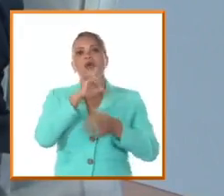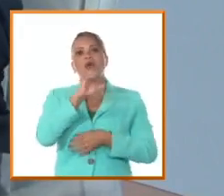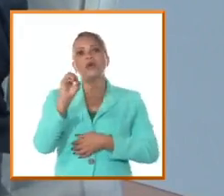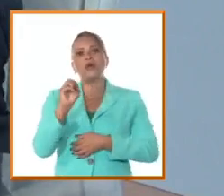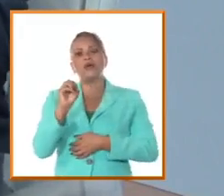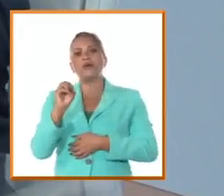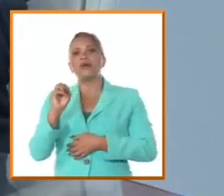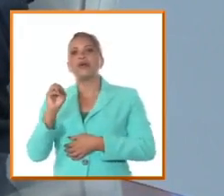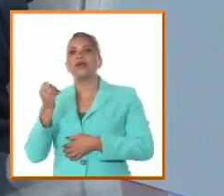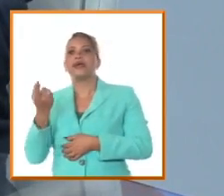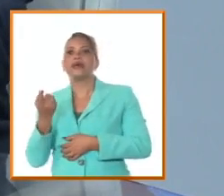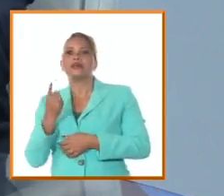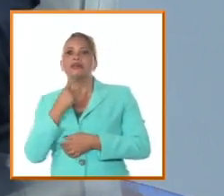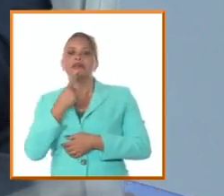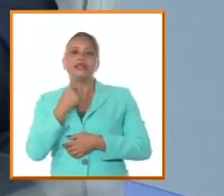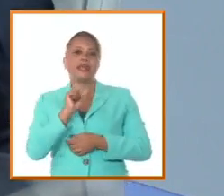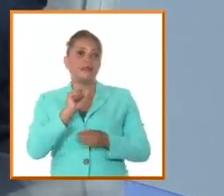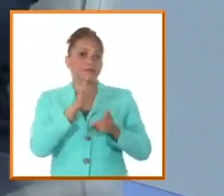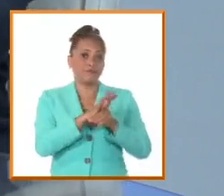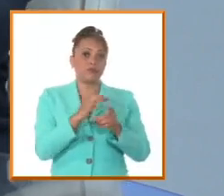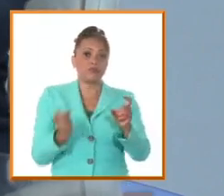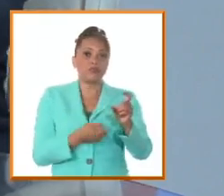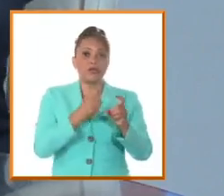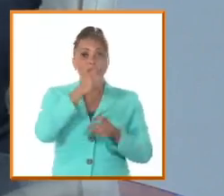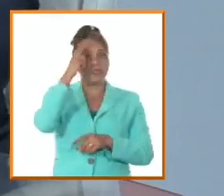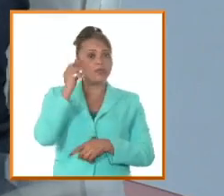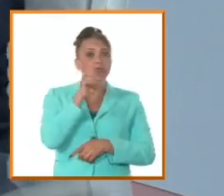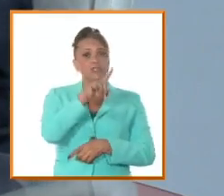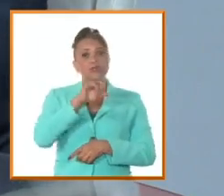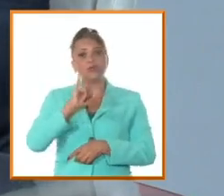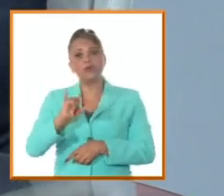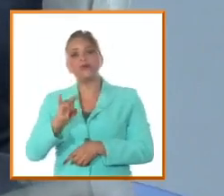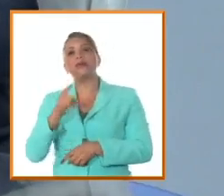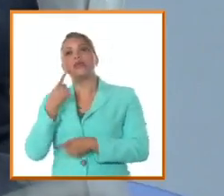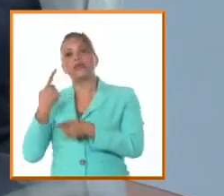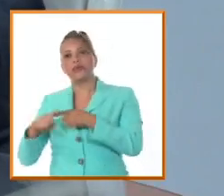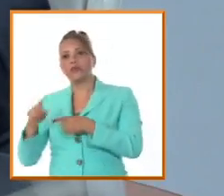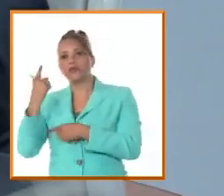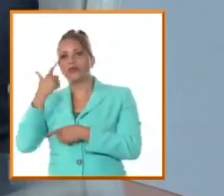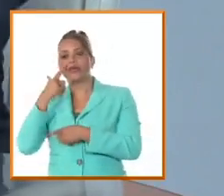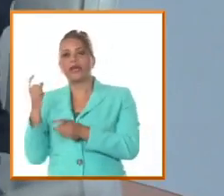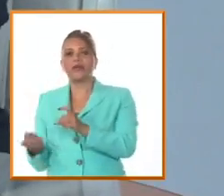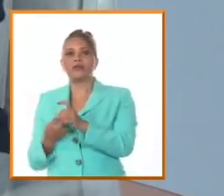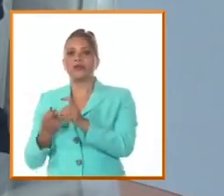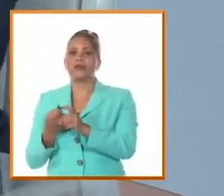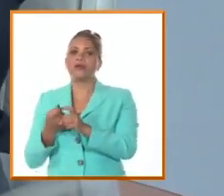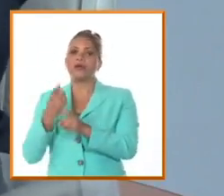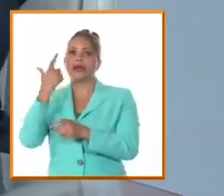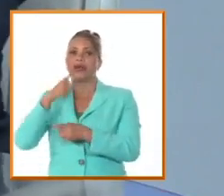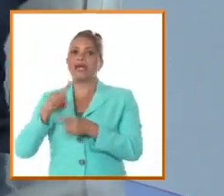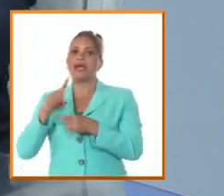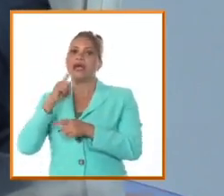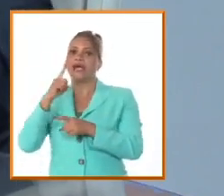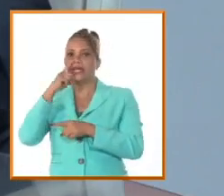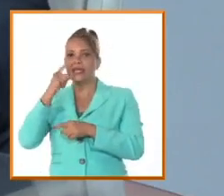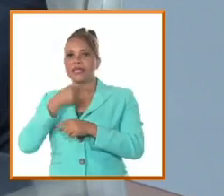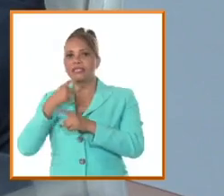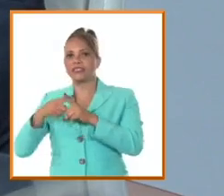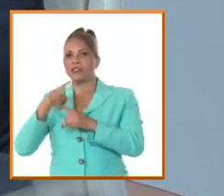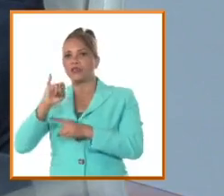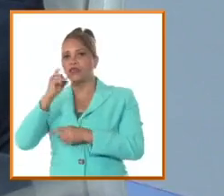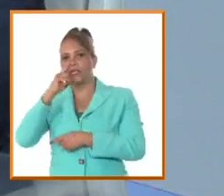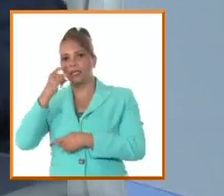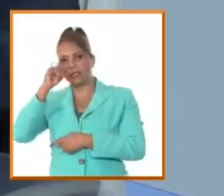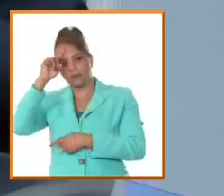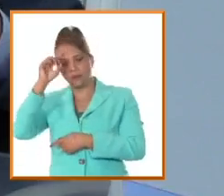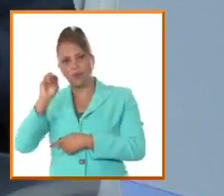la del bolivarismo de principios del siglo XIX y la del anexionismo separatista de signo liberal de